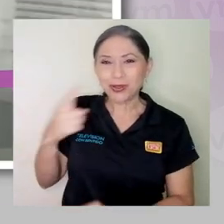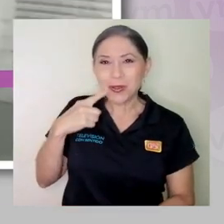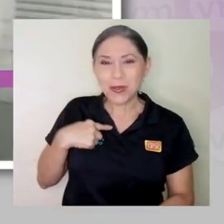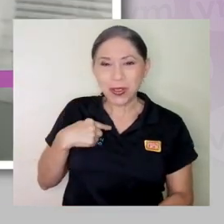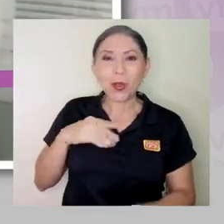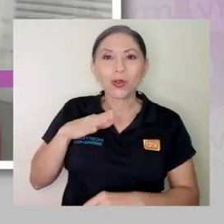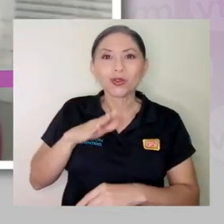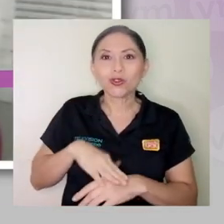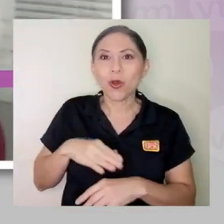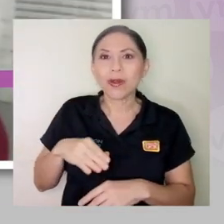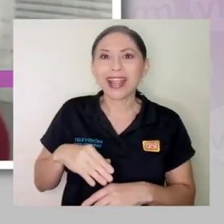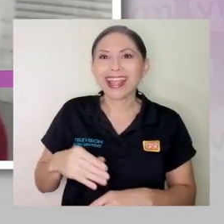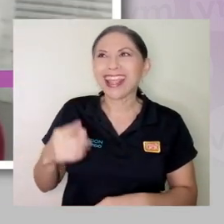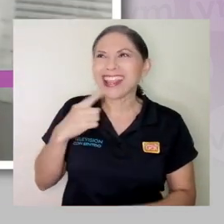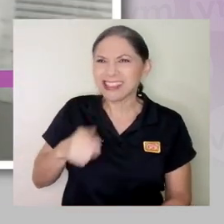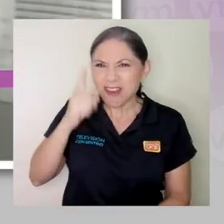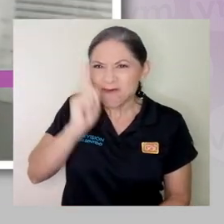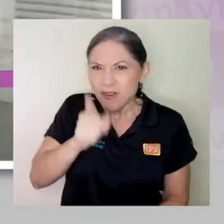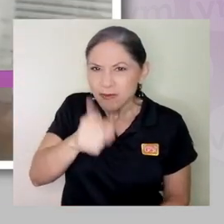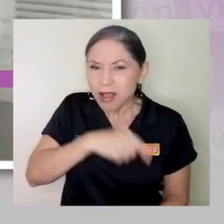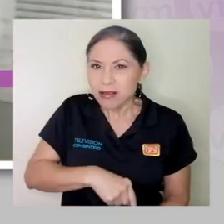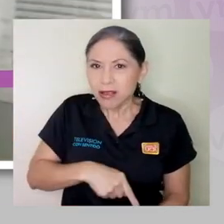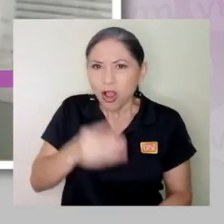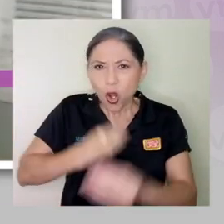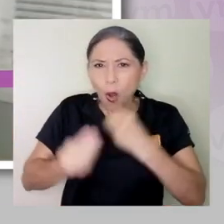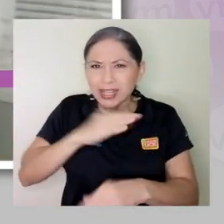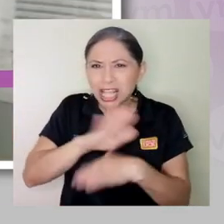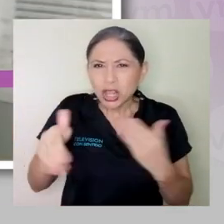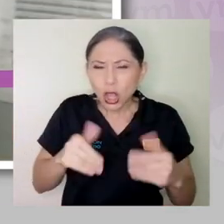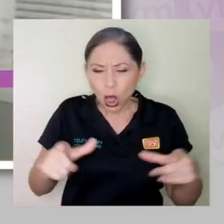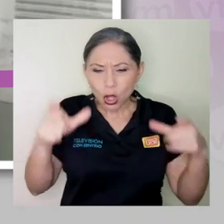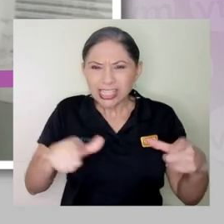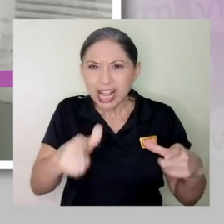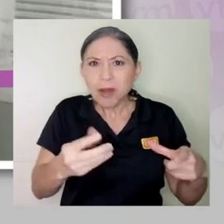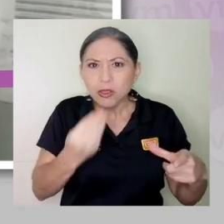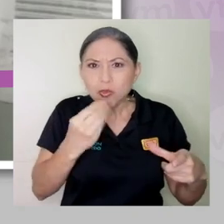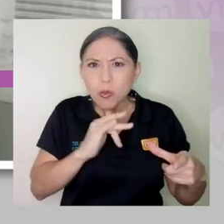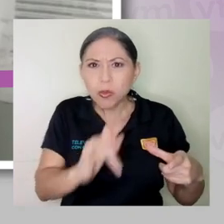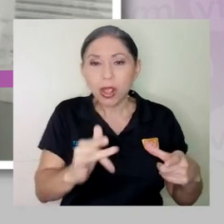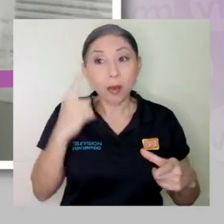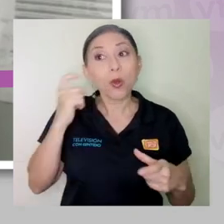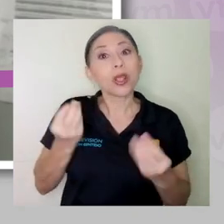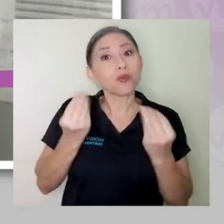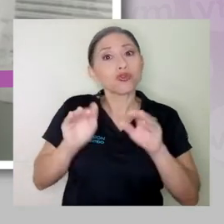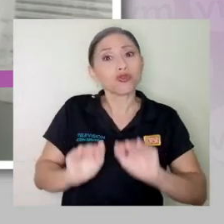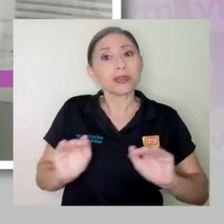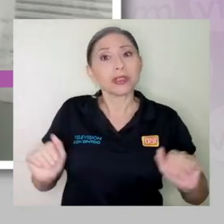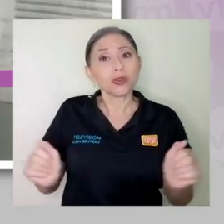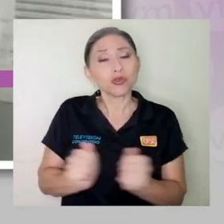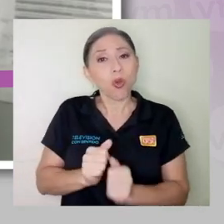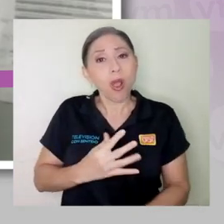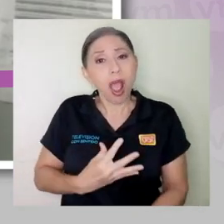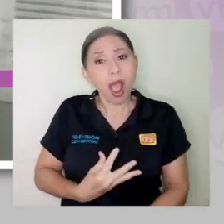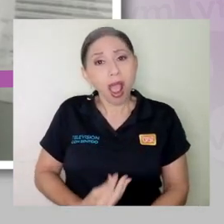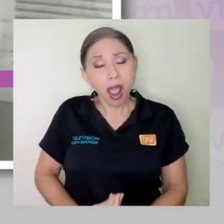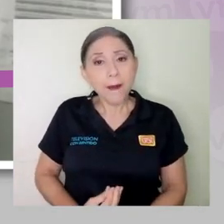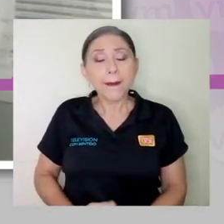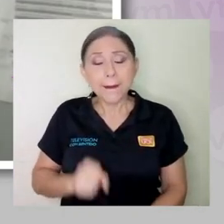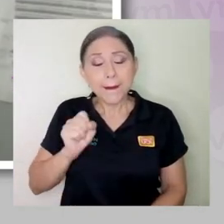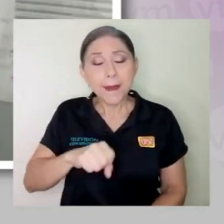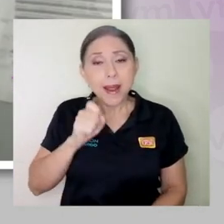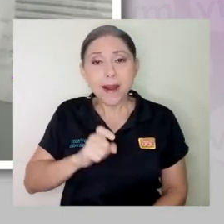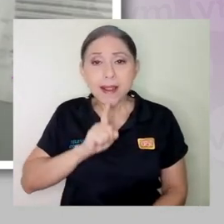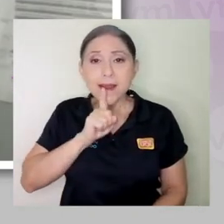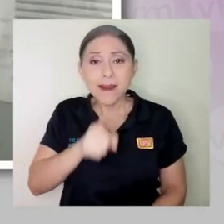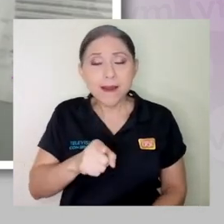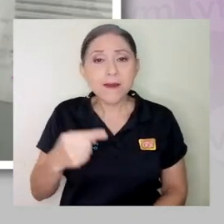propósito del ejemplo que usted nos estaba dando de cómo hace todo lo que está en el plato porque hay chiquitos con hambre, ¿verdad? Eso también lo que una le decía y de cierta forma pues